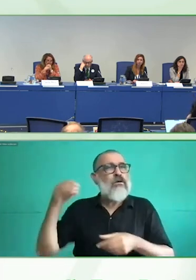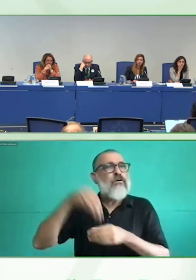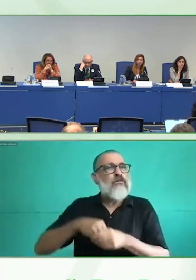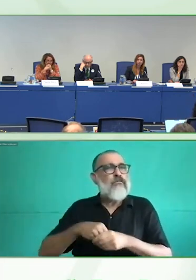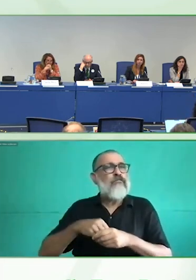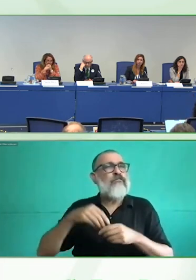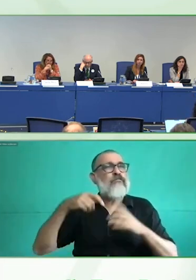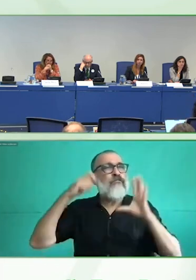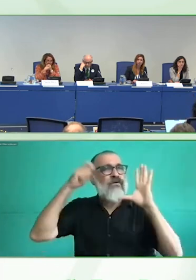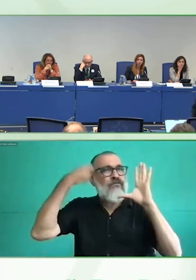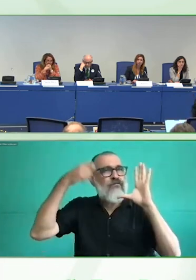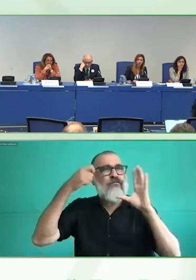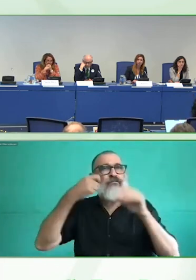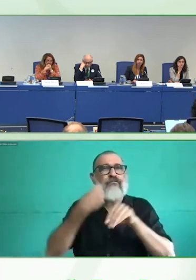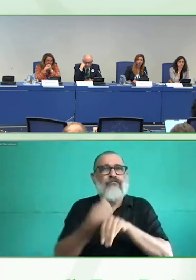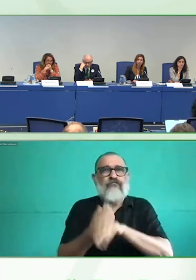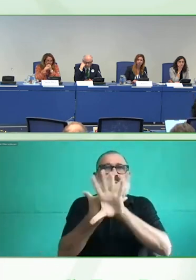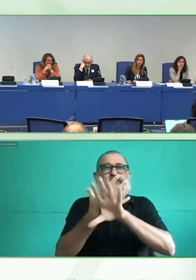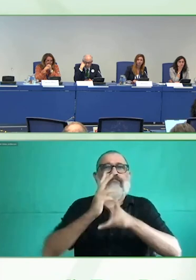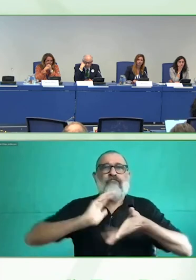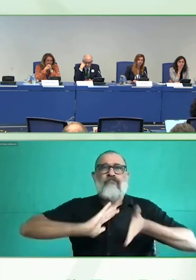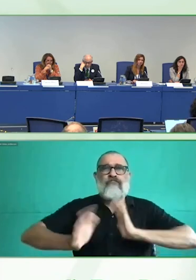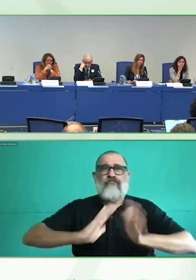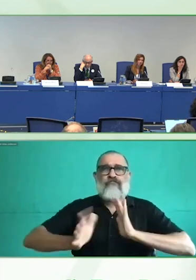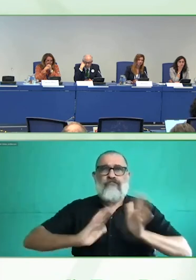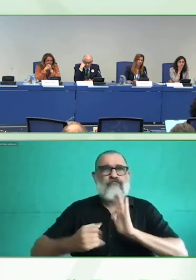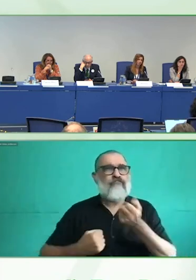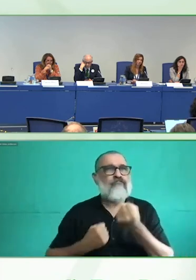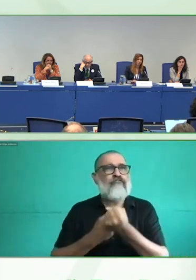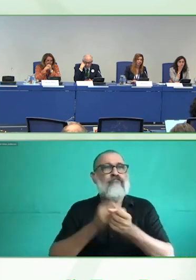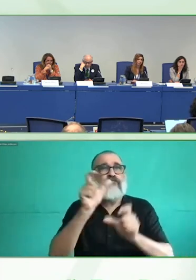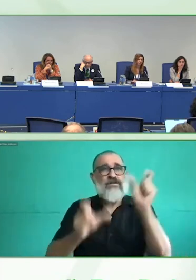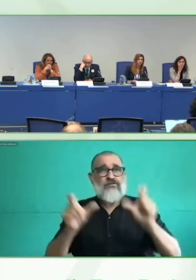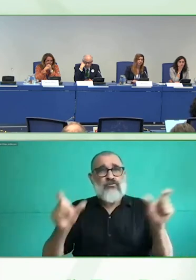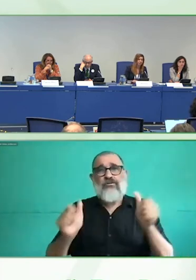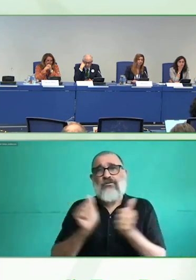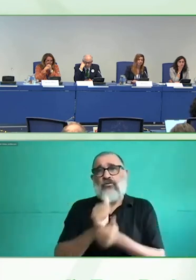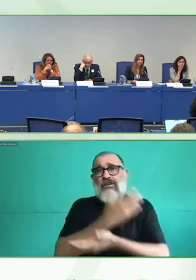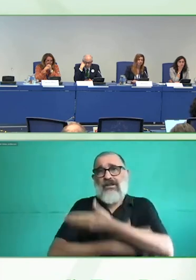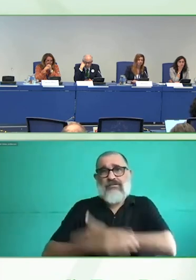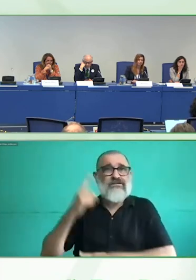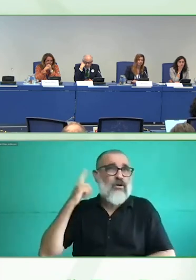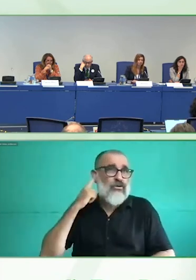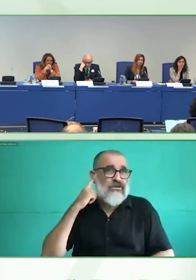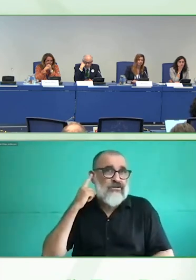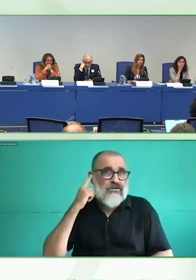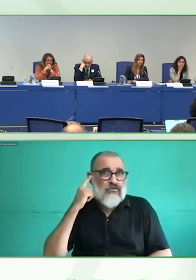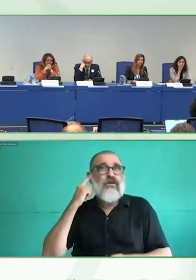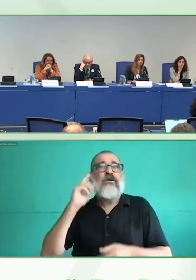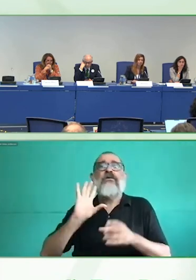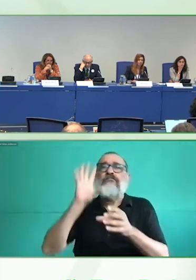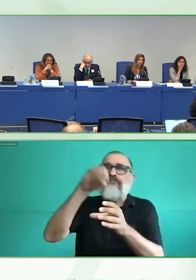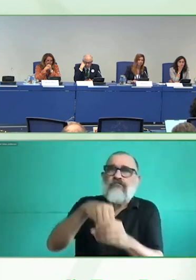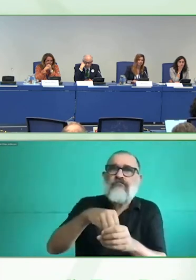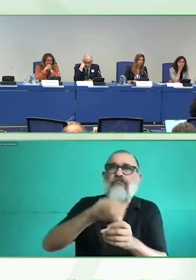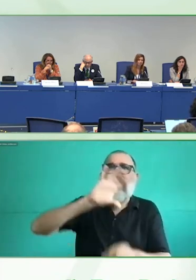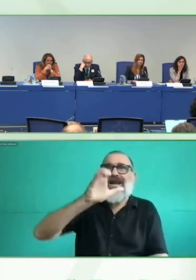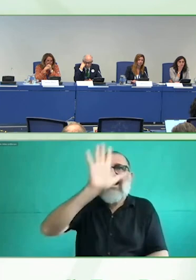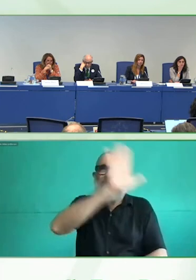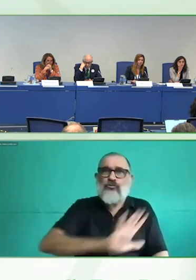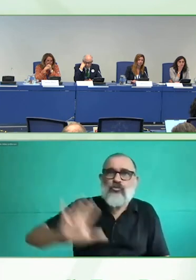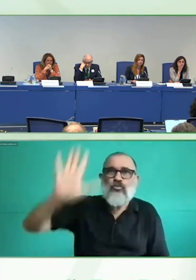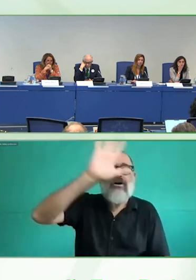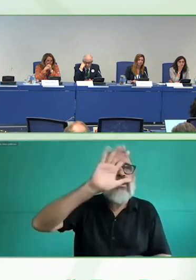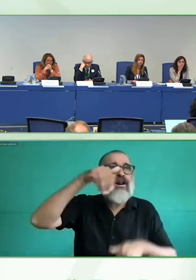Por otro lado, contamos con una política costarricense que se basa en la promulgación de una ley que reconoce la autonomía personal de las personas con